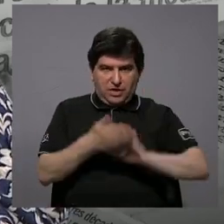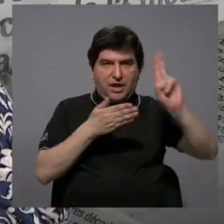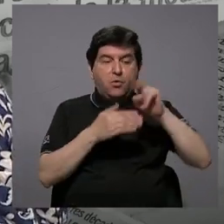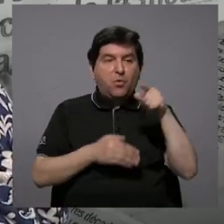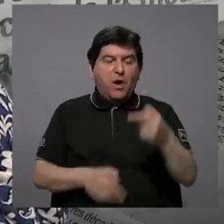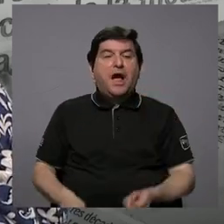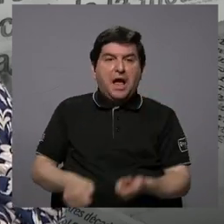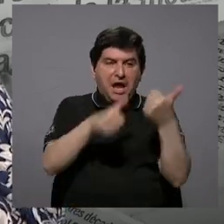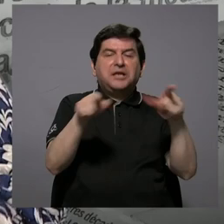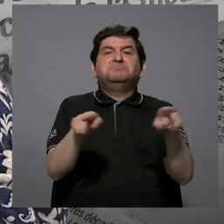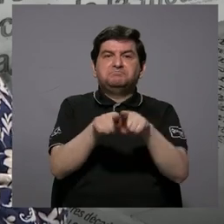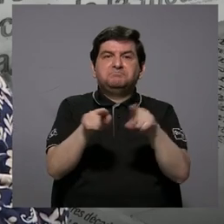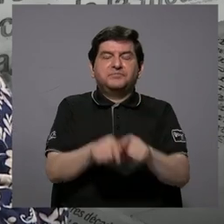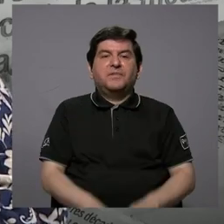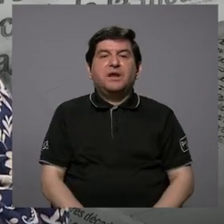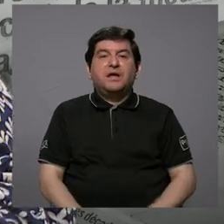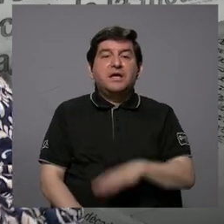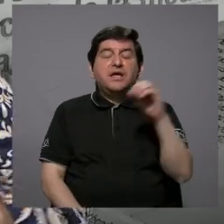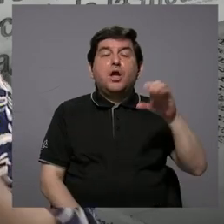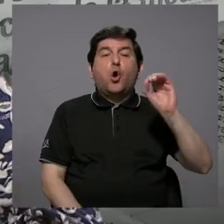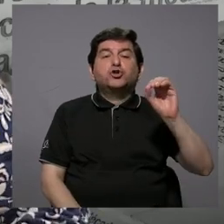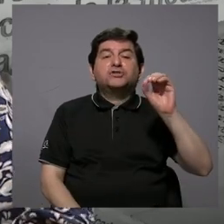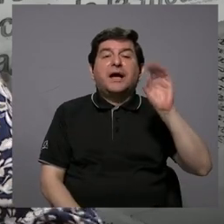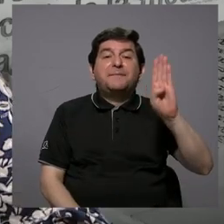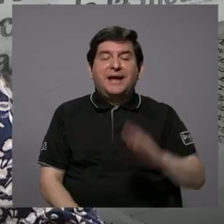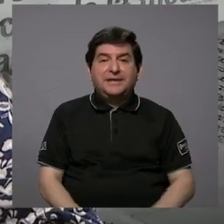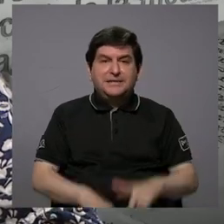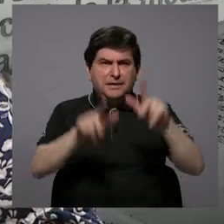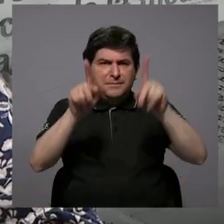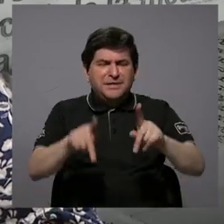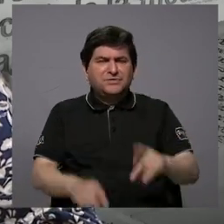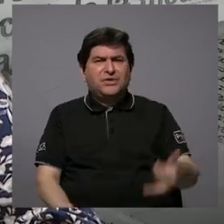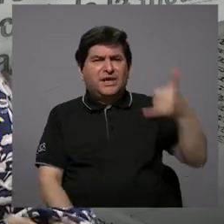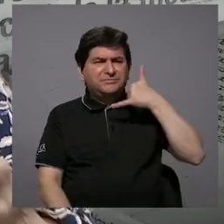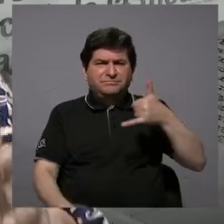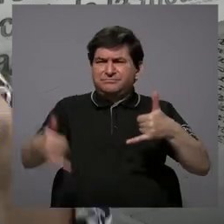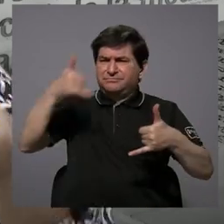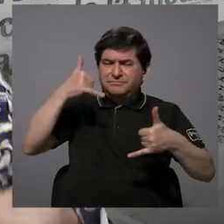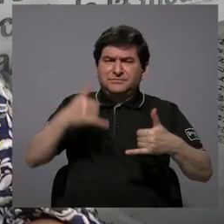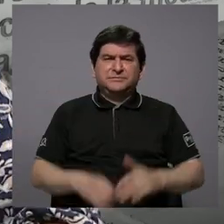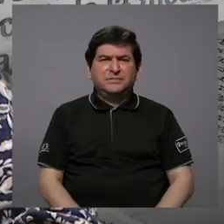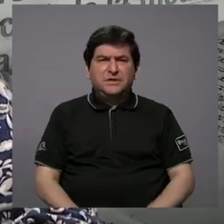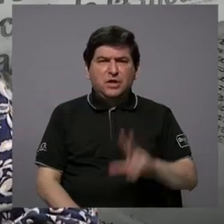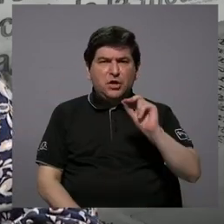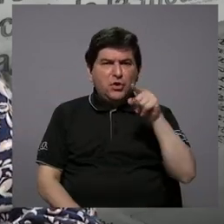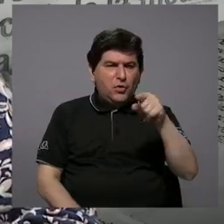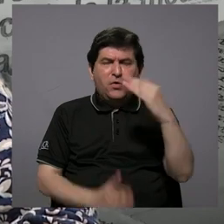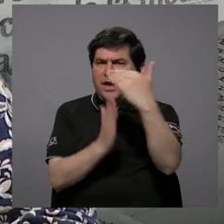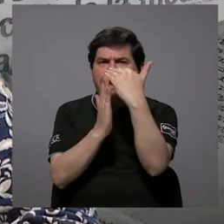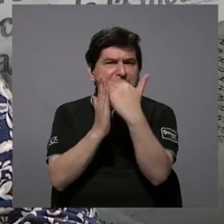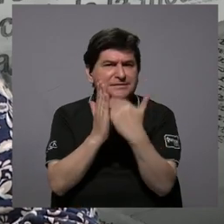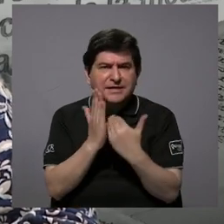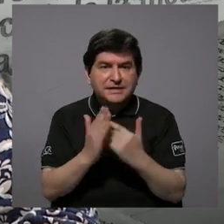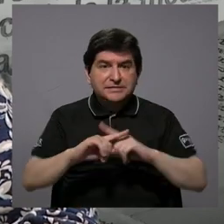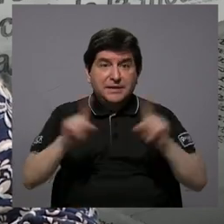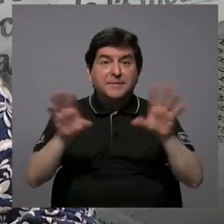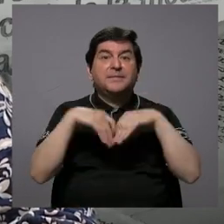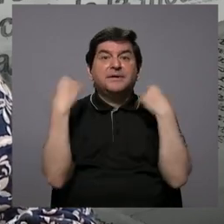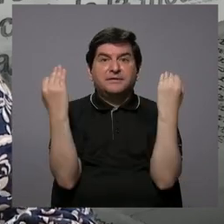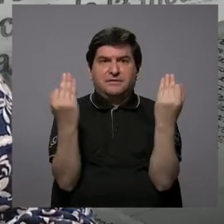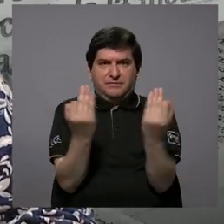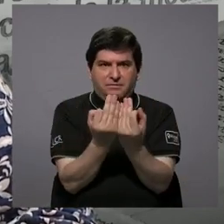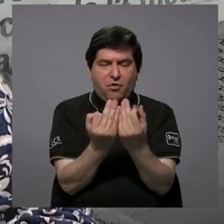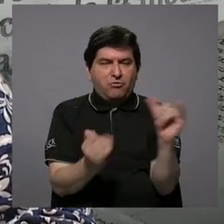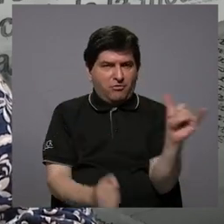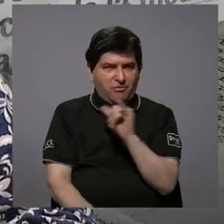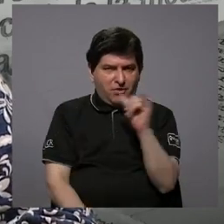mismo lo expulsaron, y a Oscar Báquita. Entonces, muchas personas me llamaron que no estaban en esa lista, pero a esas familias